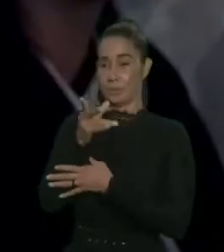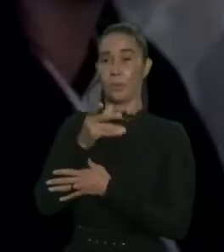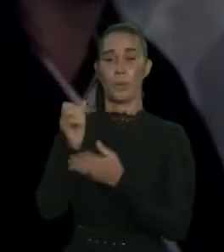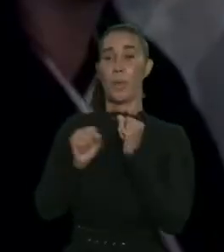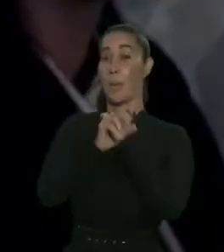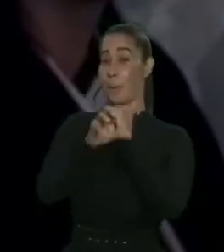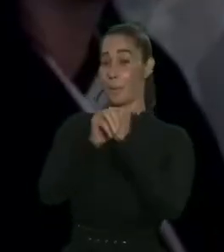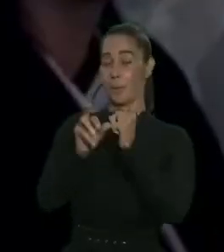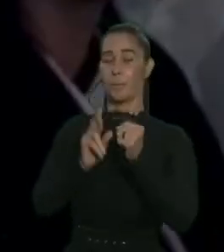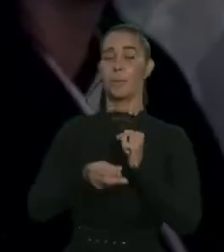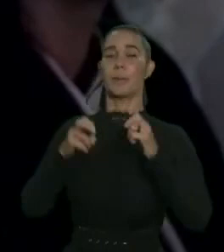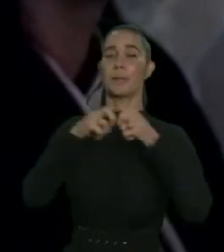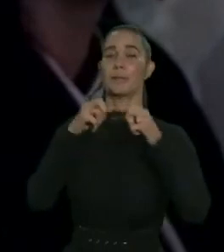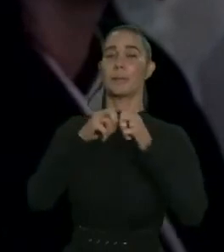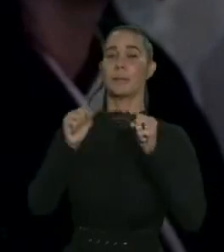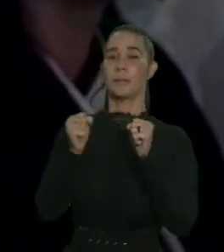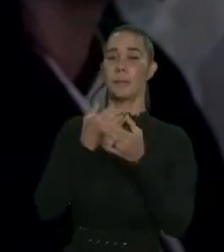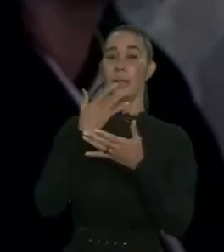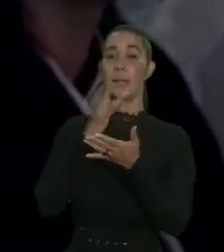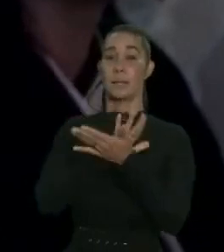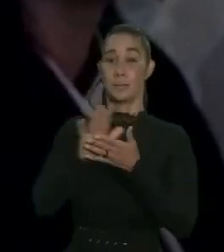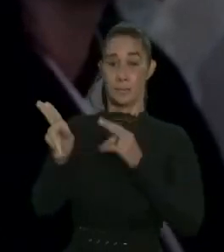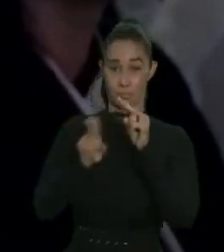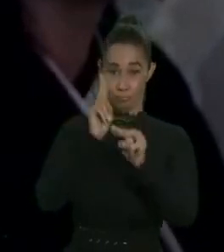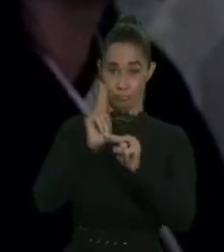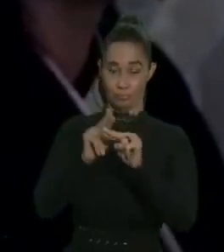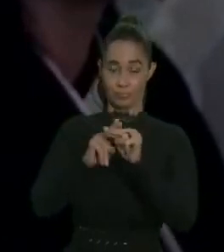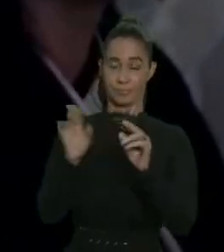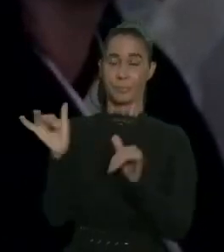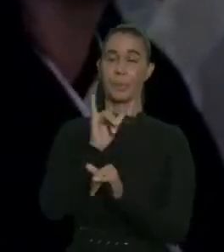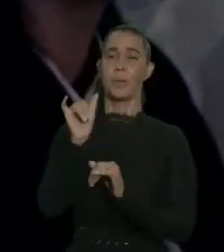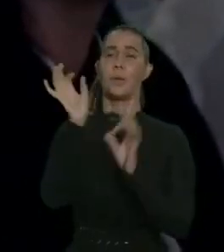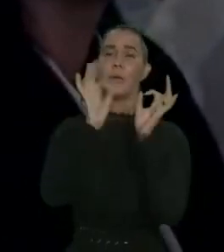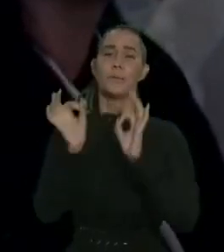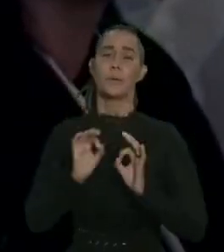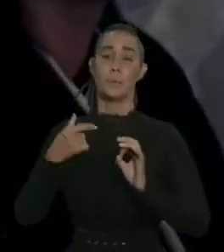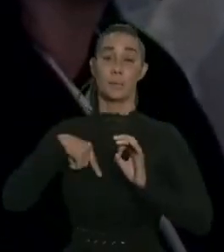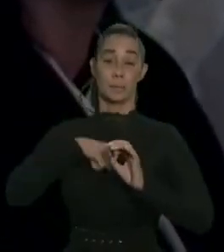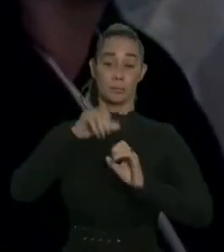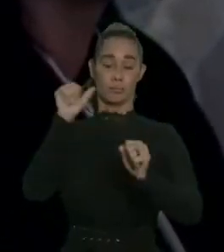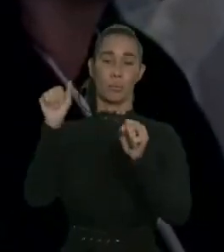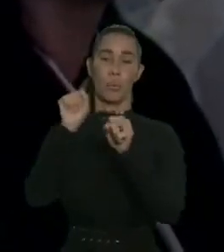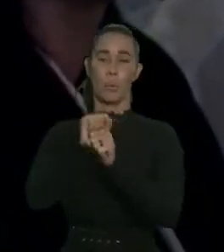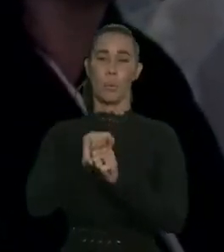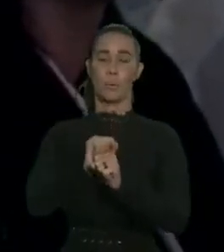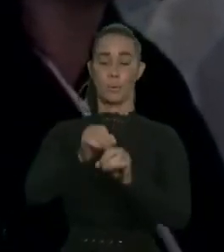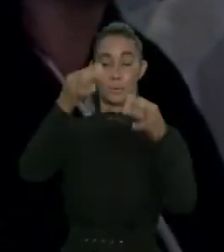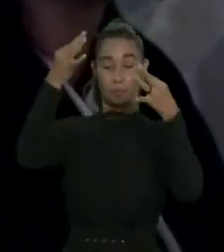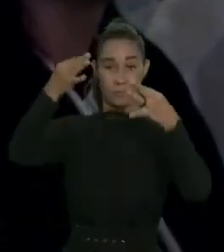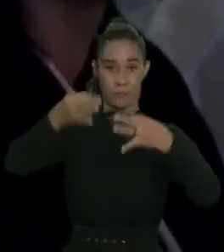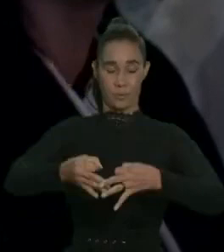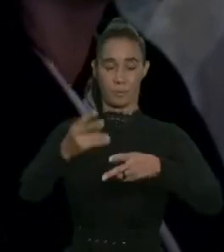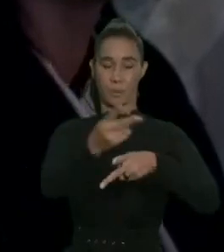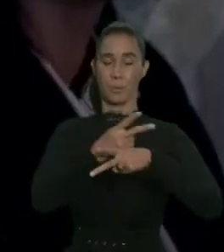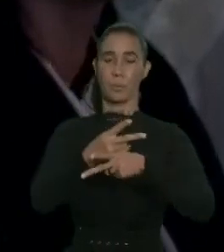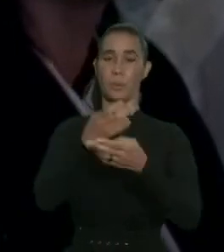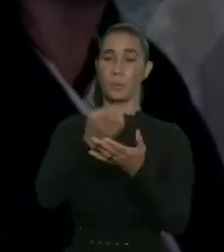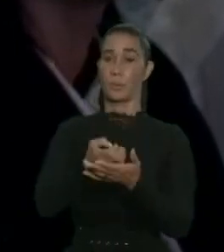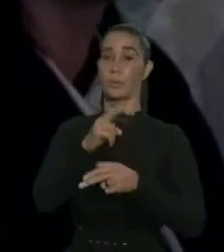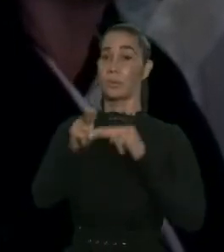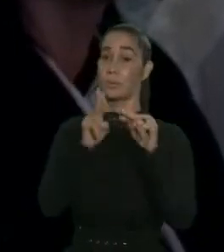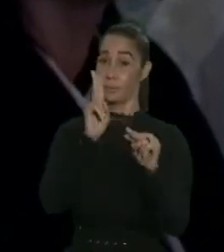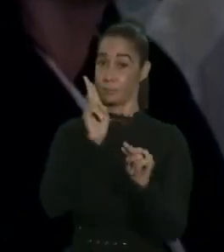energías renovables. De igual manera, tenemos un compromiso firme con la defensa y protección de los recursos